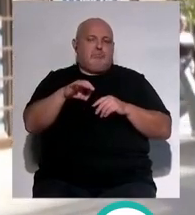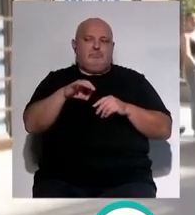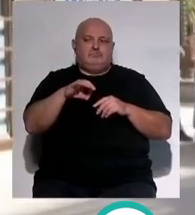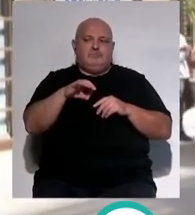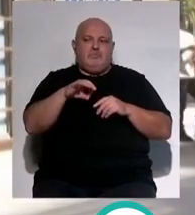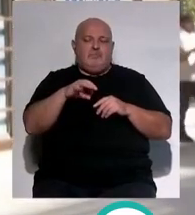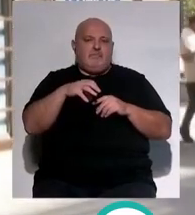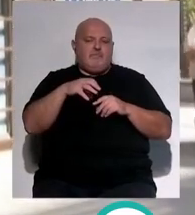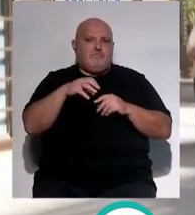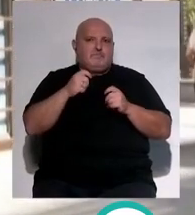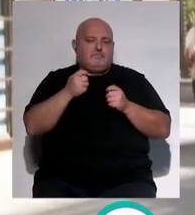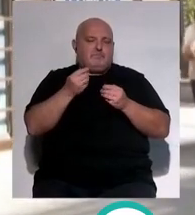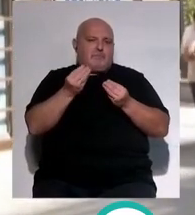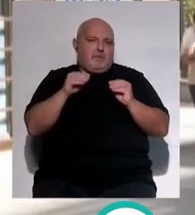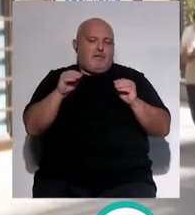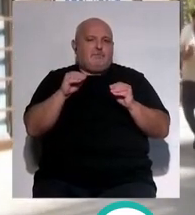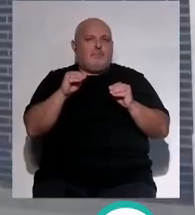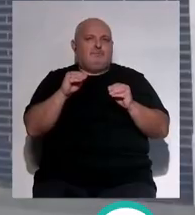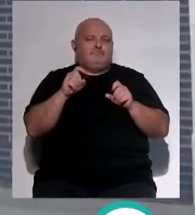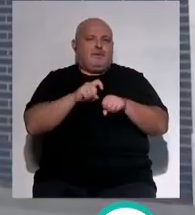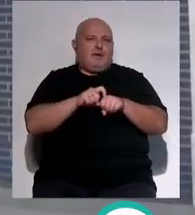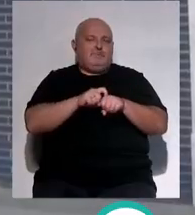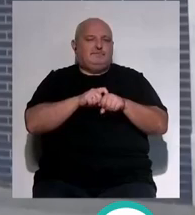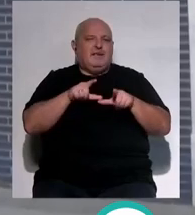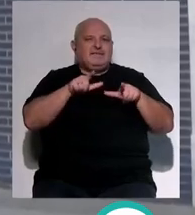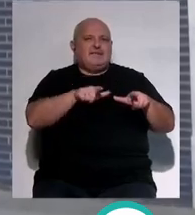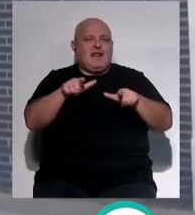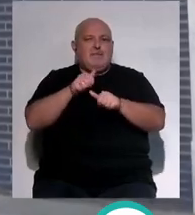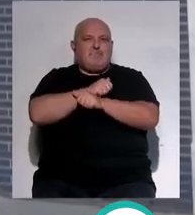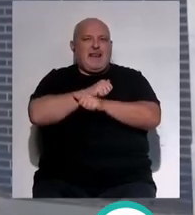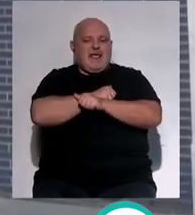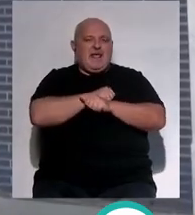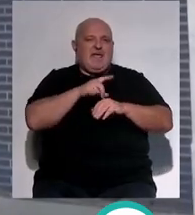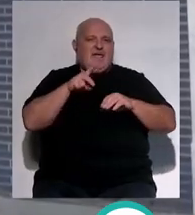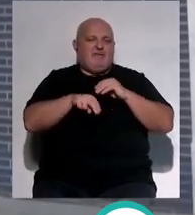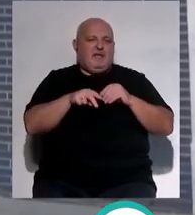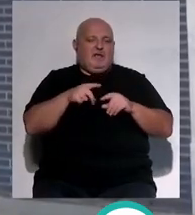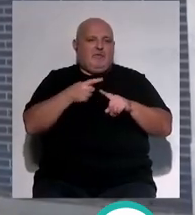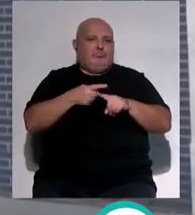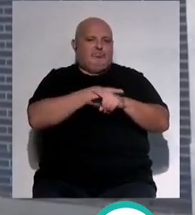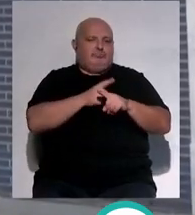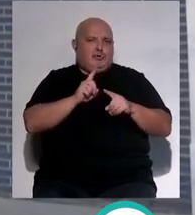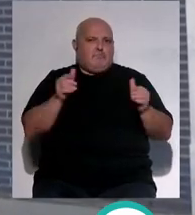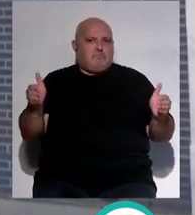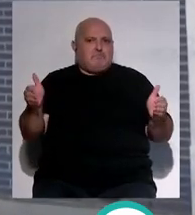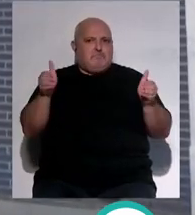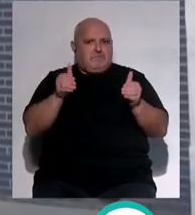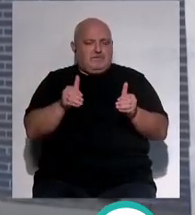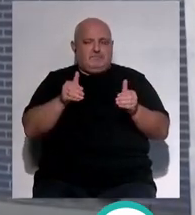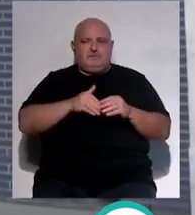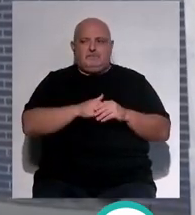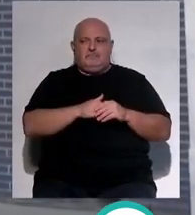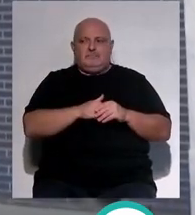de alguna manera atomizado las salas de espera para evitar grandes aglomeraciones es decir hemos intentado